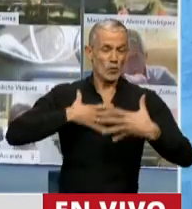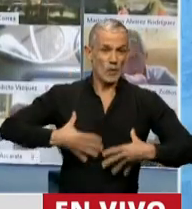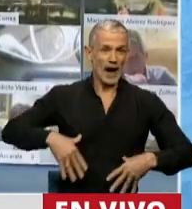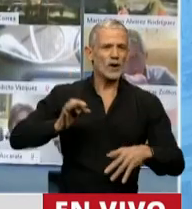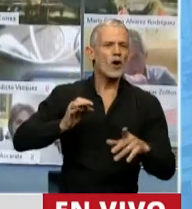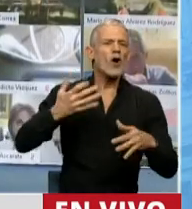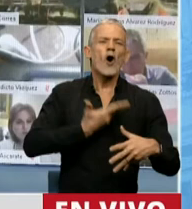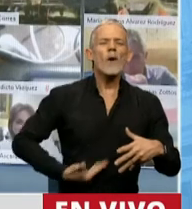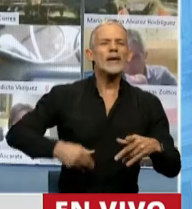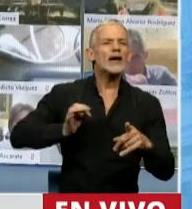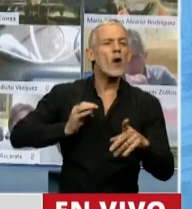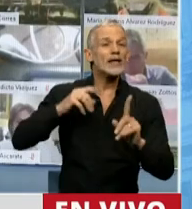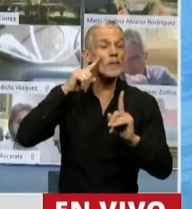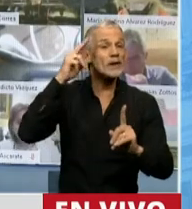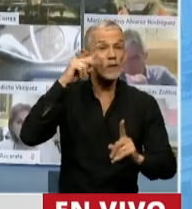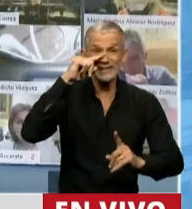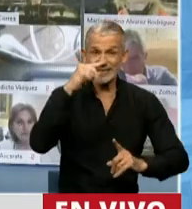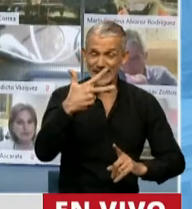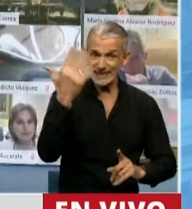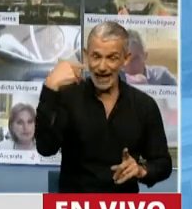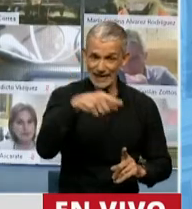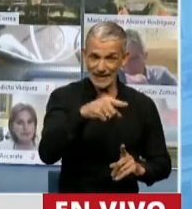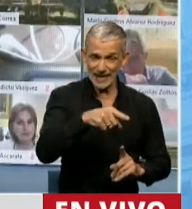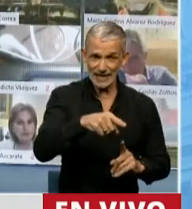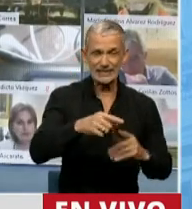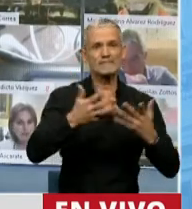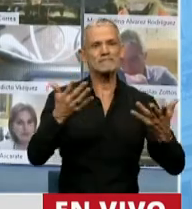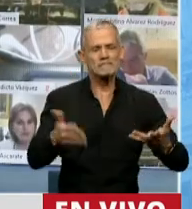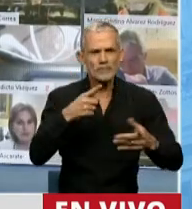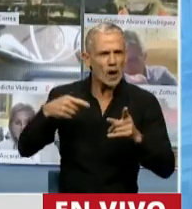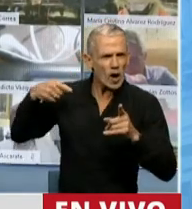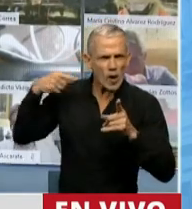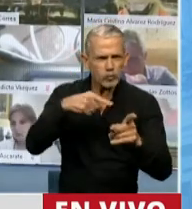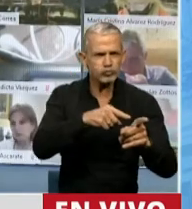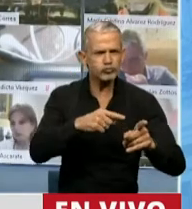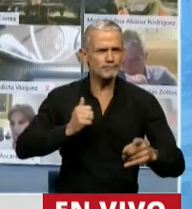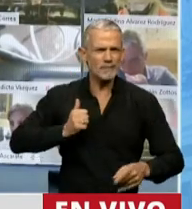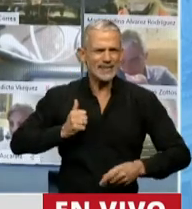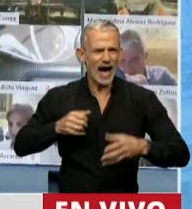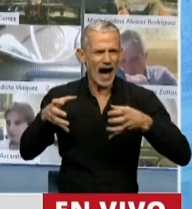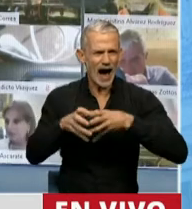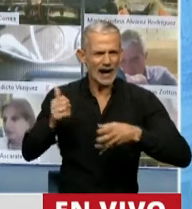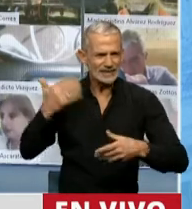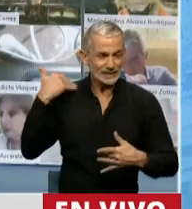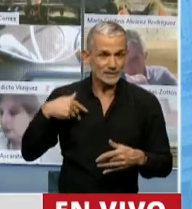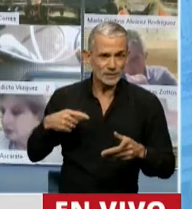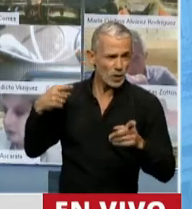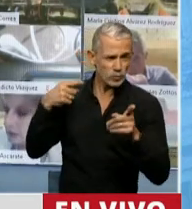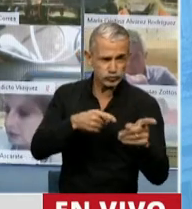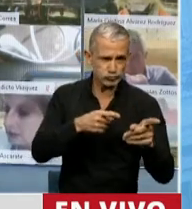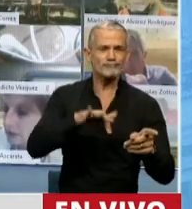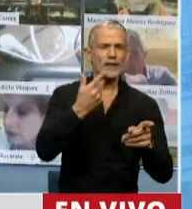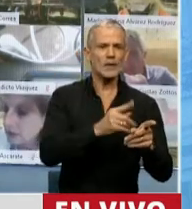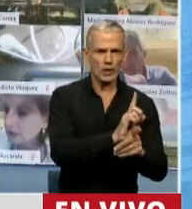73 y que tuvo que ser, que fue perseguida por la dictadura y que volvió a ser